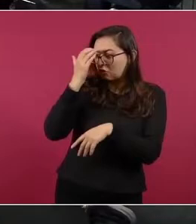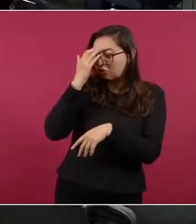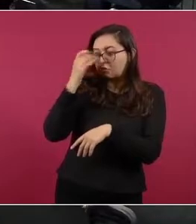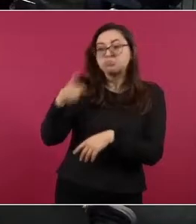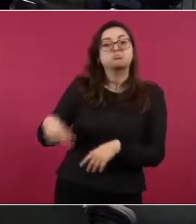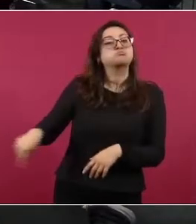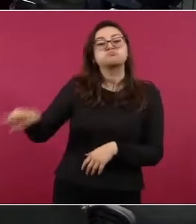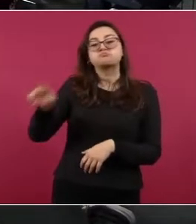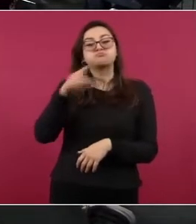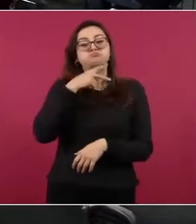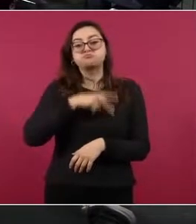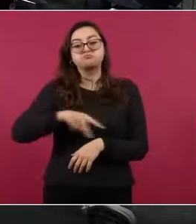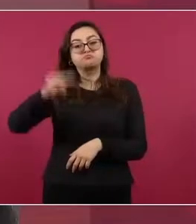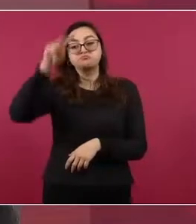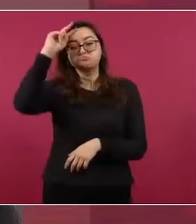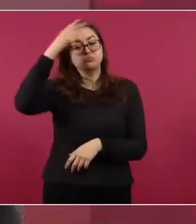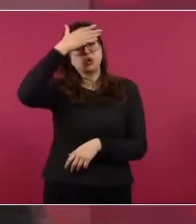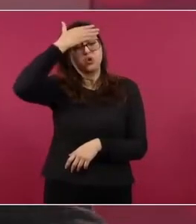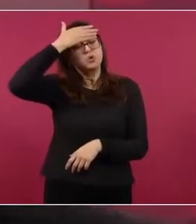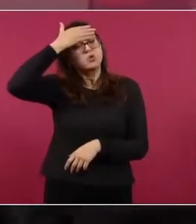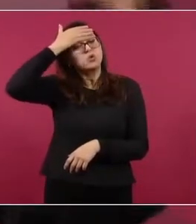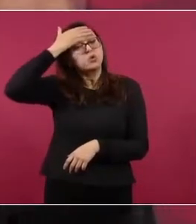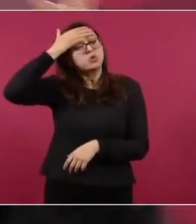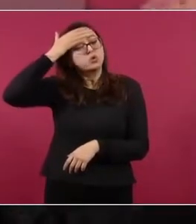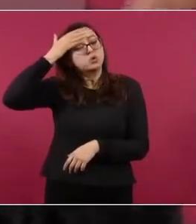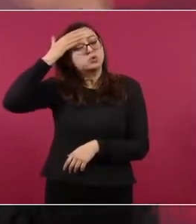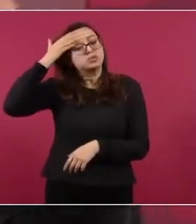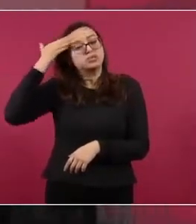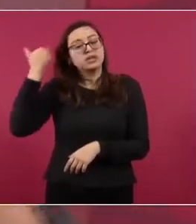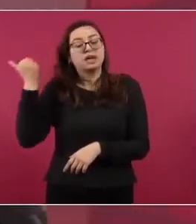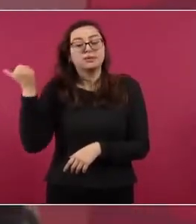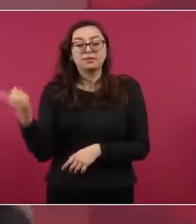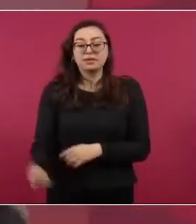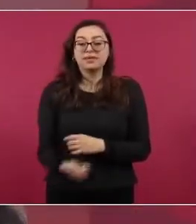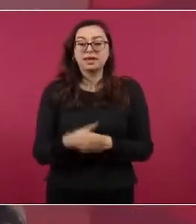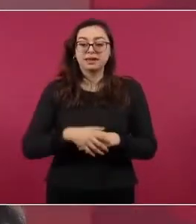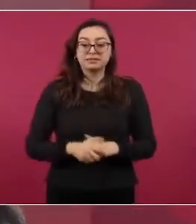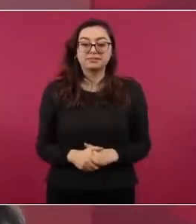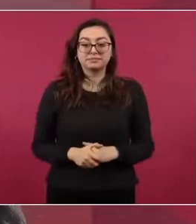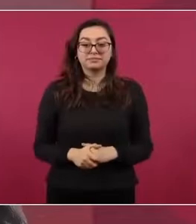a través de los medios de información,